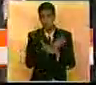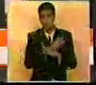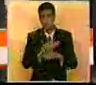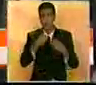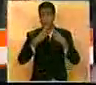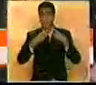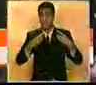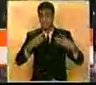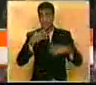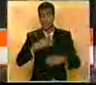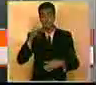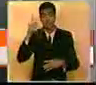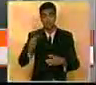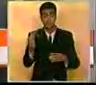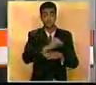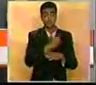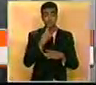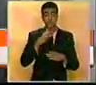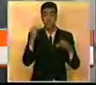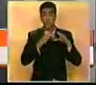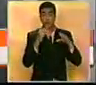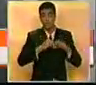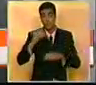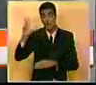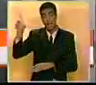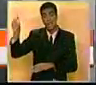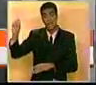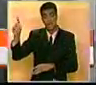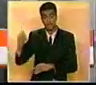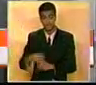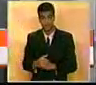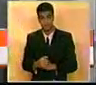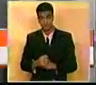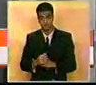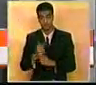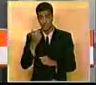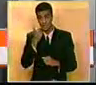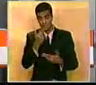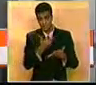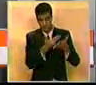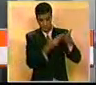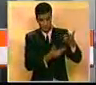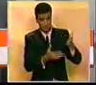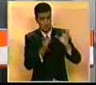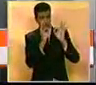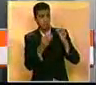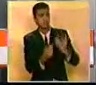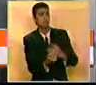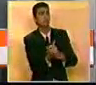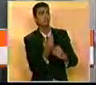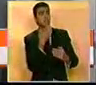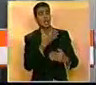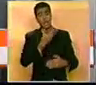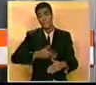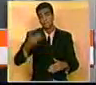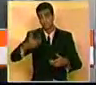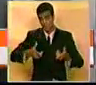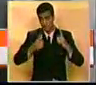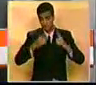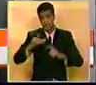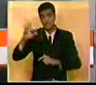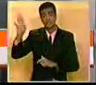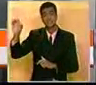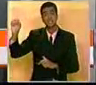Democrático Progresista fuese derrotado en las elecciones legislativas. La dimisión, considerada como una formalidad, permite al presidente Chen